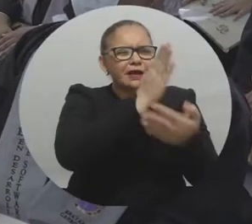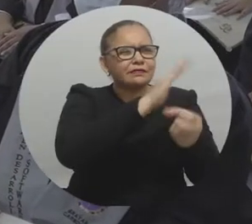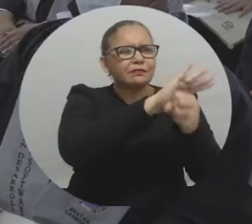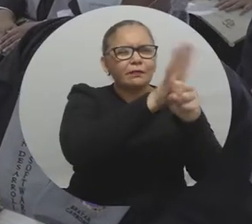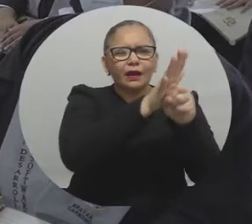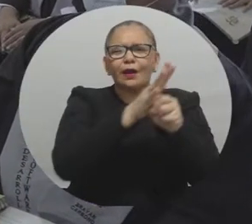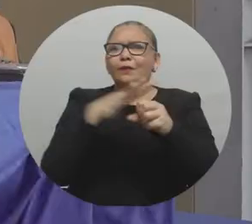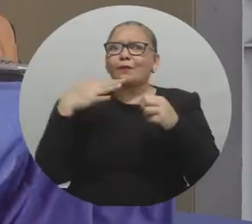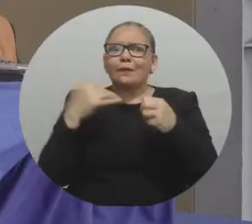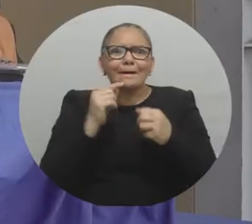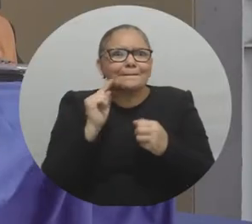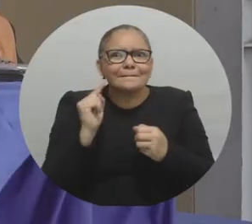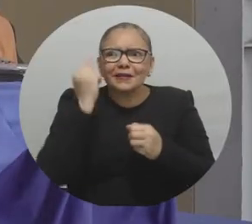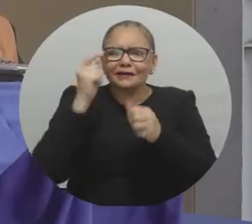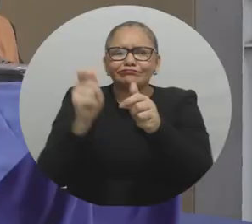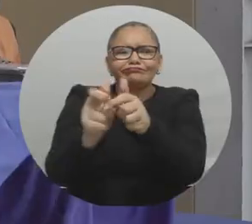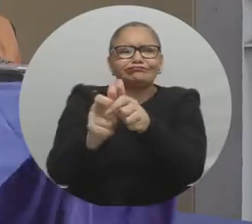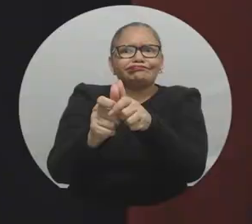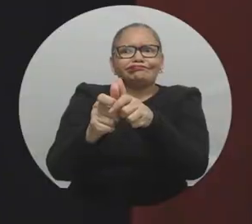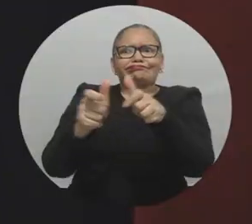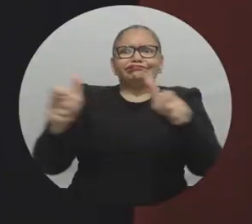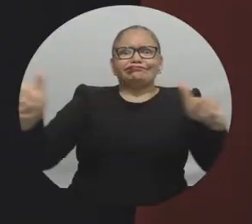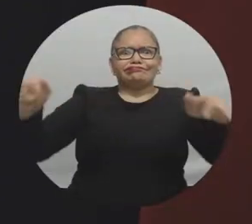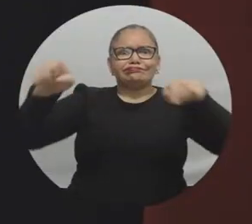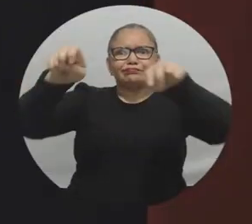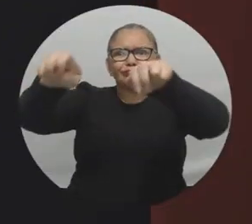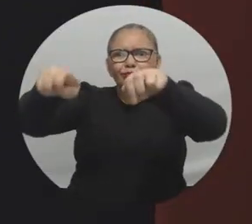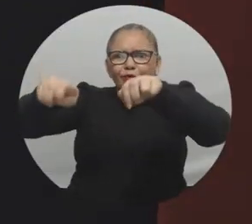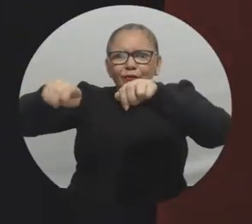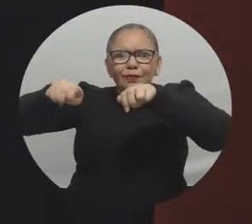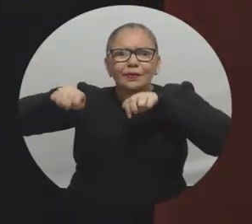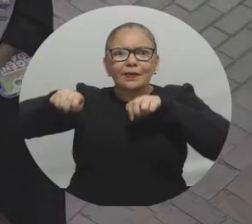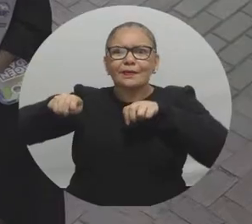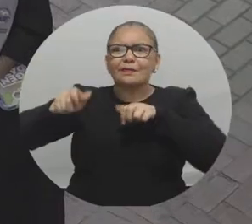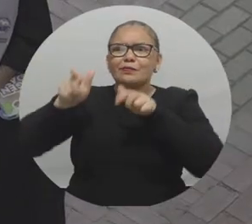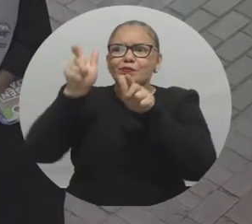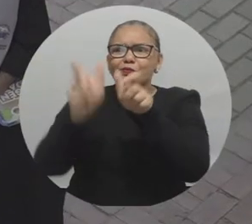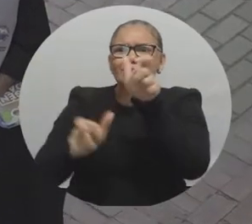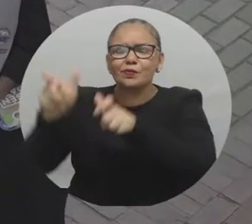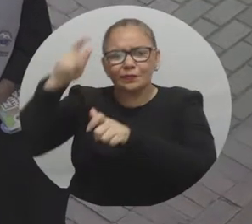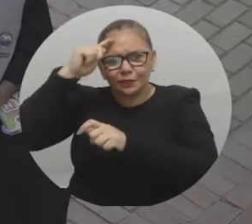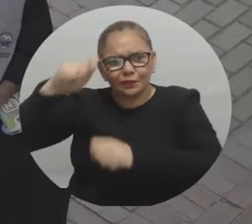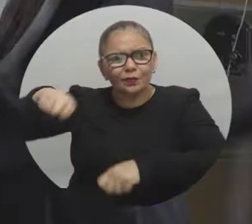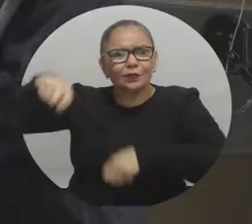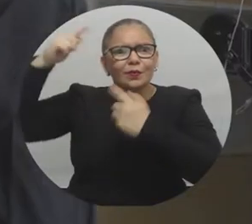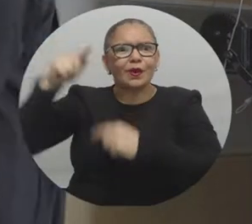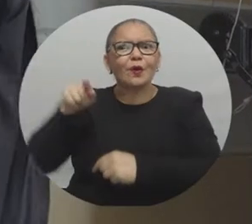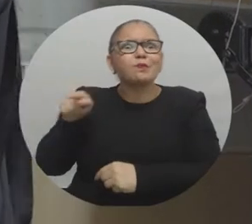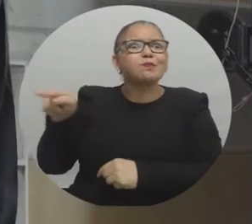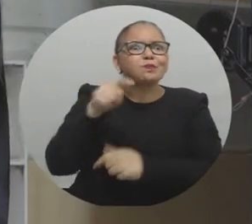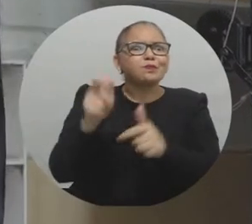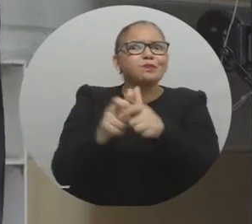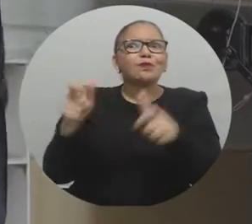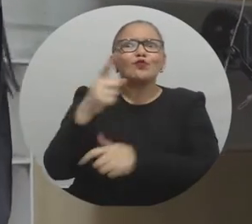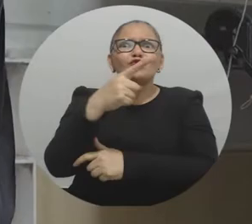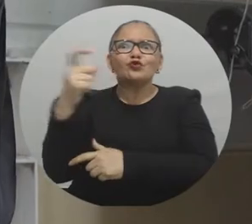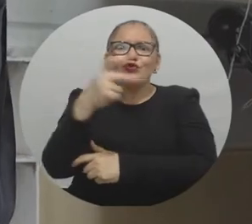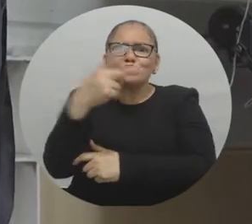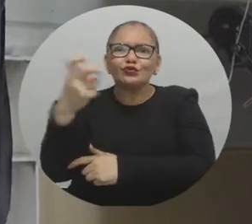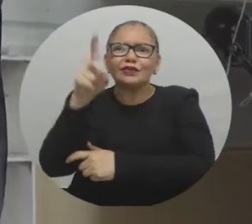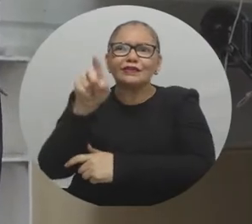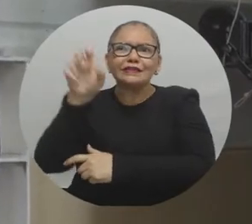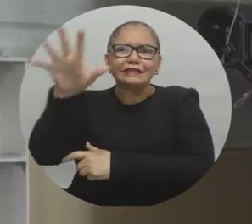Durante la ceremonia de graduación más numerosa en el marco de la pandemia la Universidad del Magdalena graduó a 265